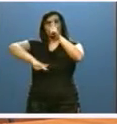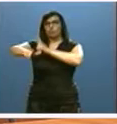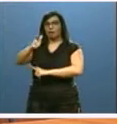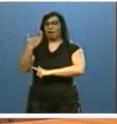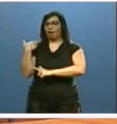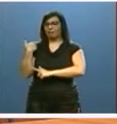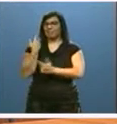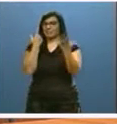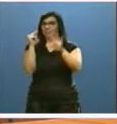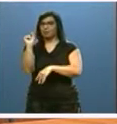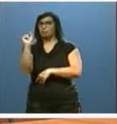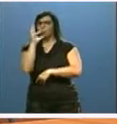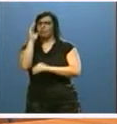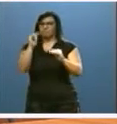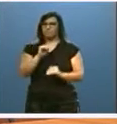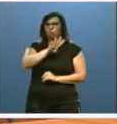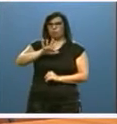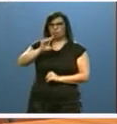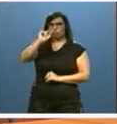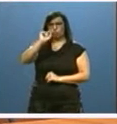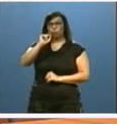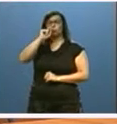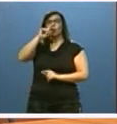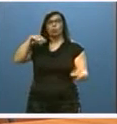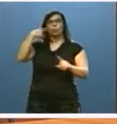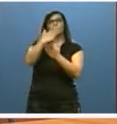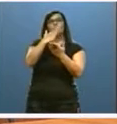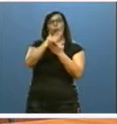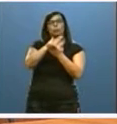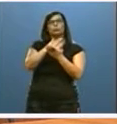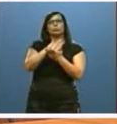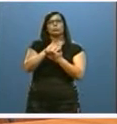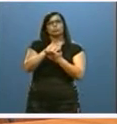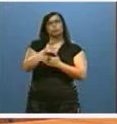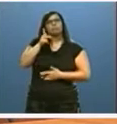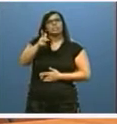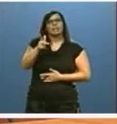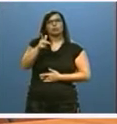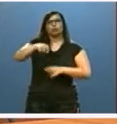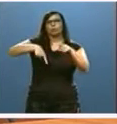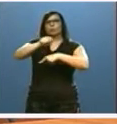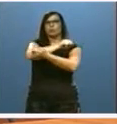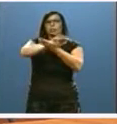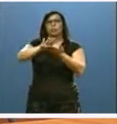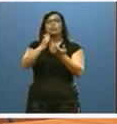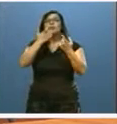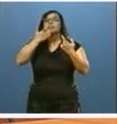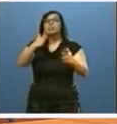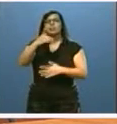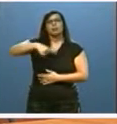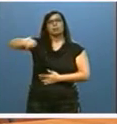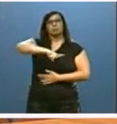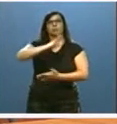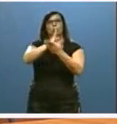45 minutos. El próximo curso extenderemos el derecho al transporte escolar gratuito al alumnado que curse formación